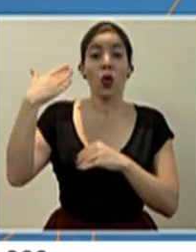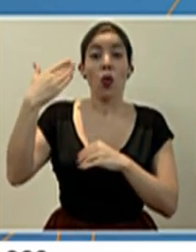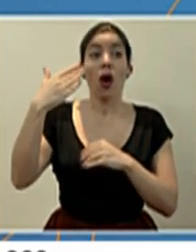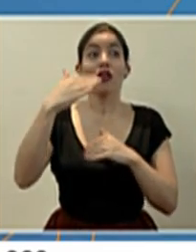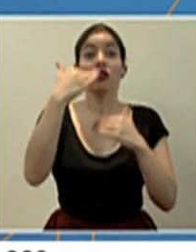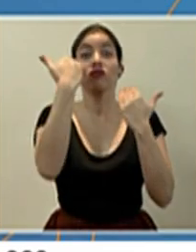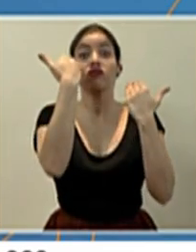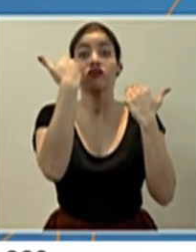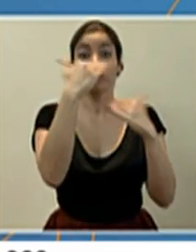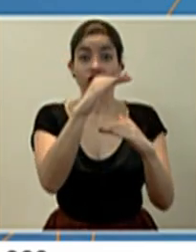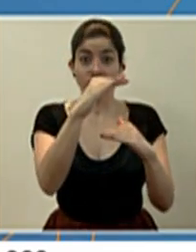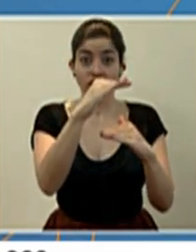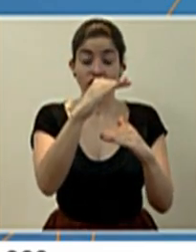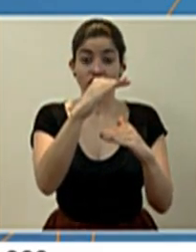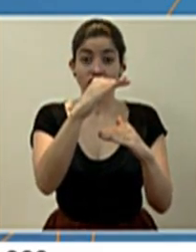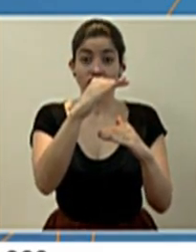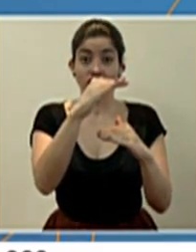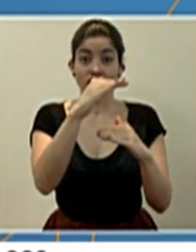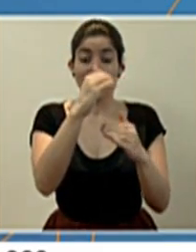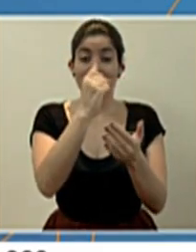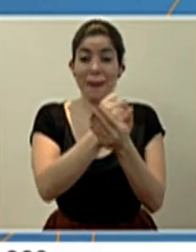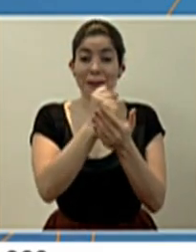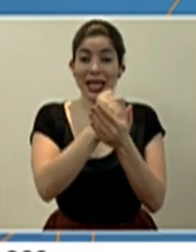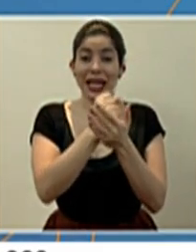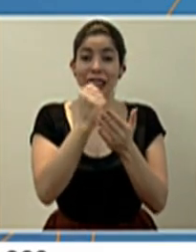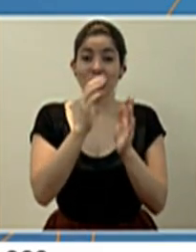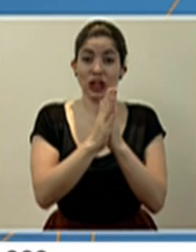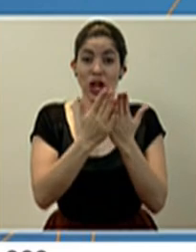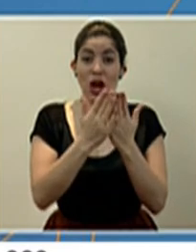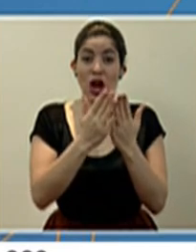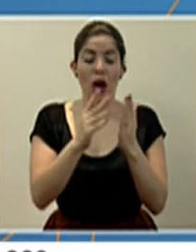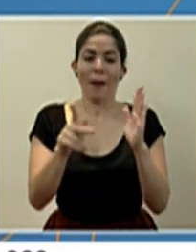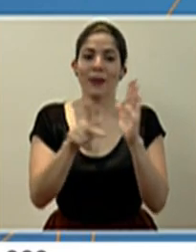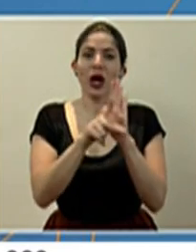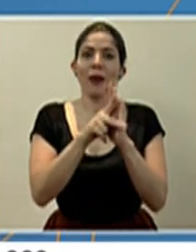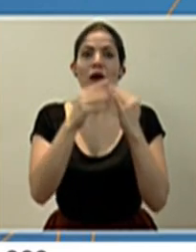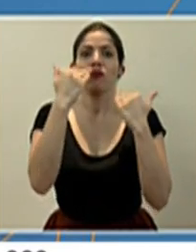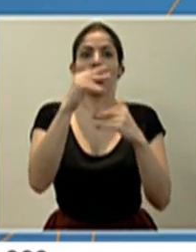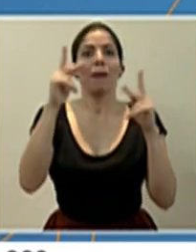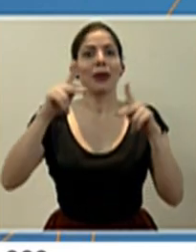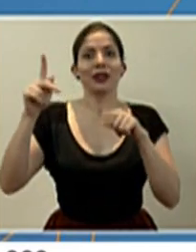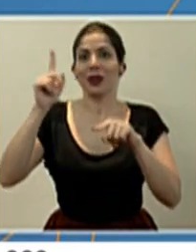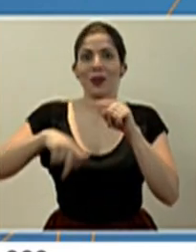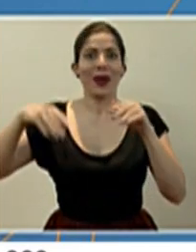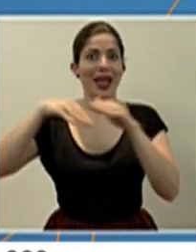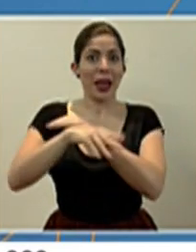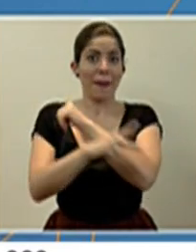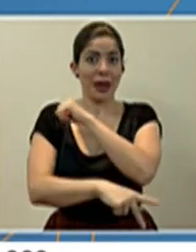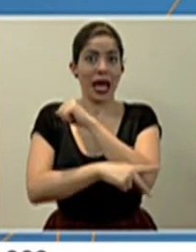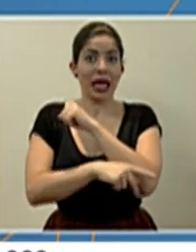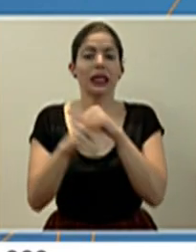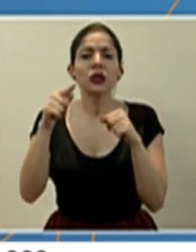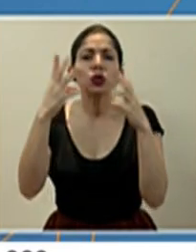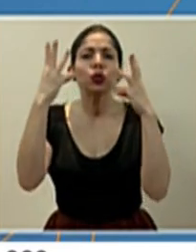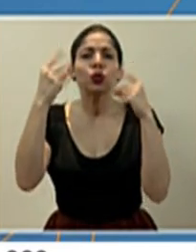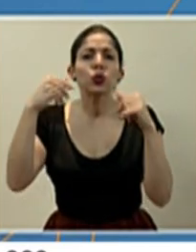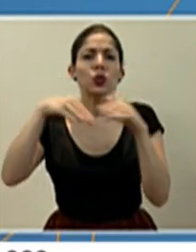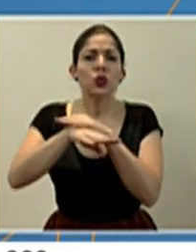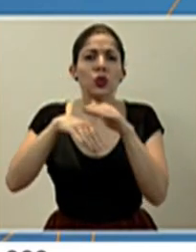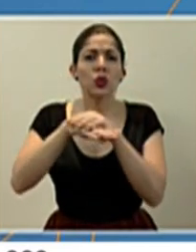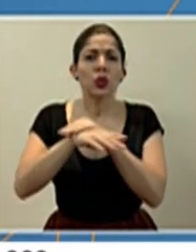desde el punto de vista migratorio de personas a territorio costarricense, ingresos que son